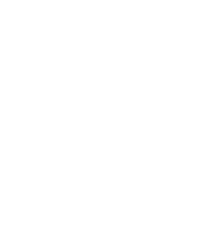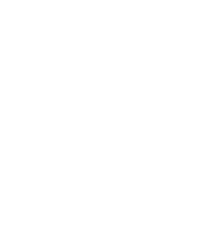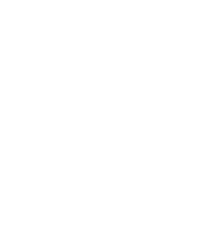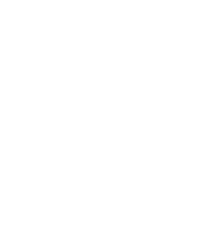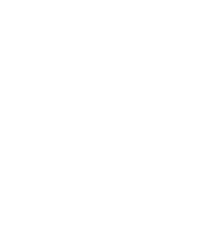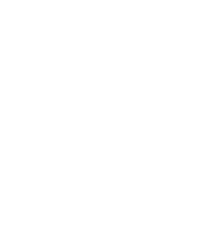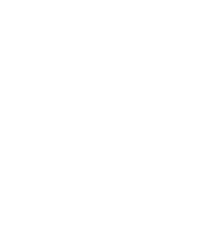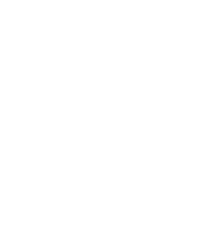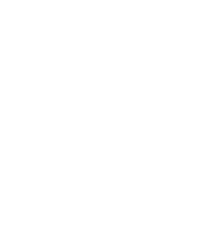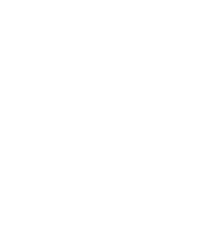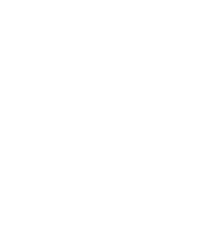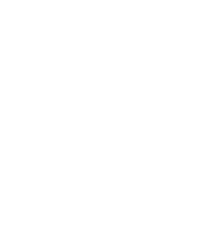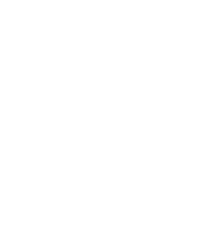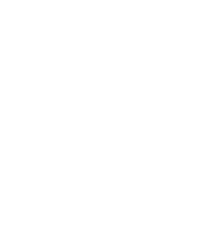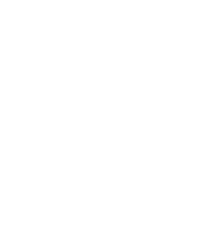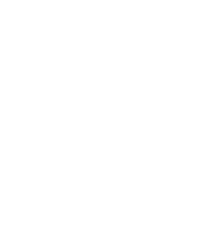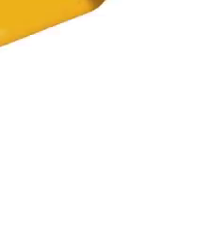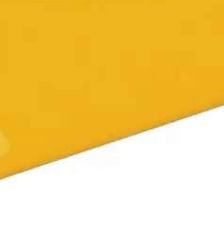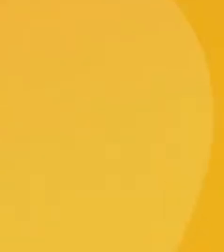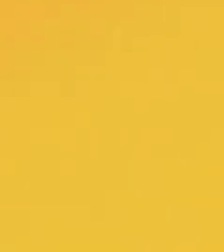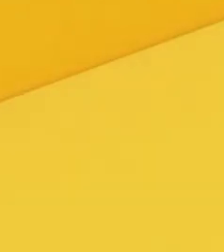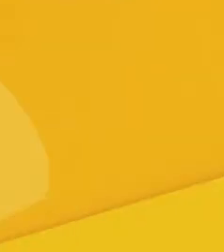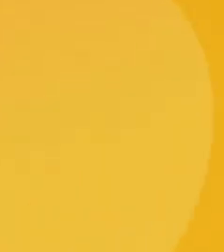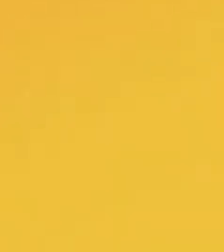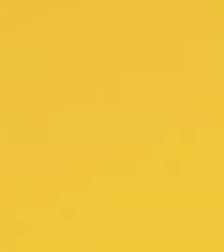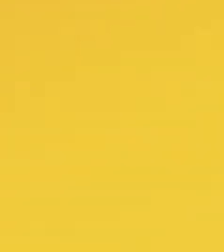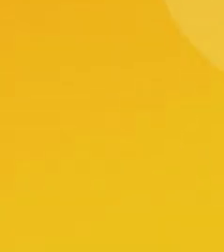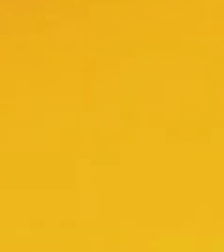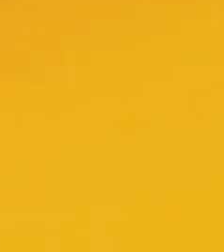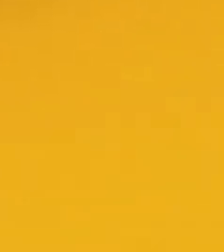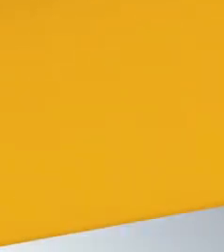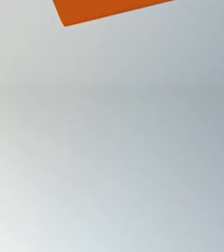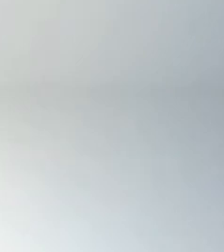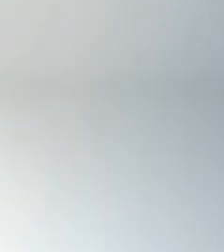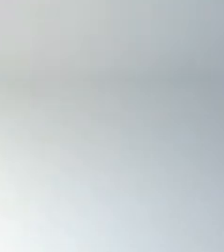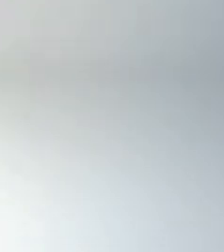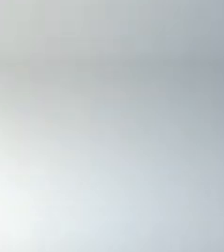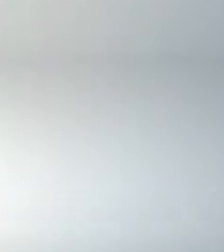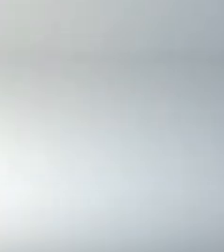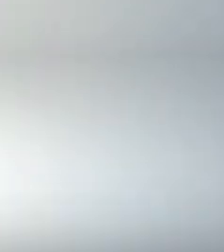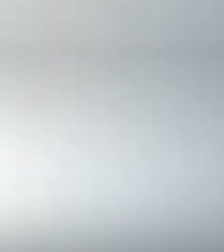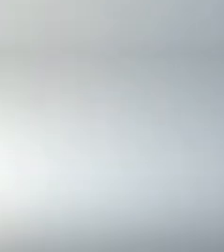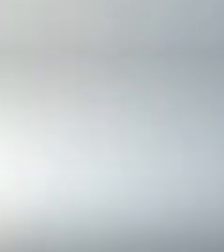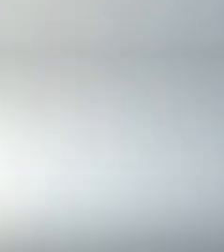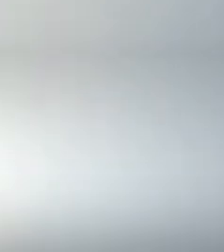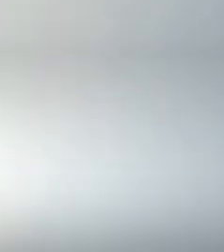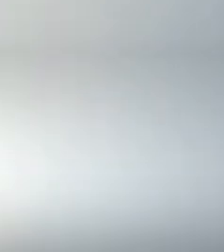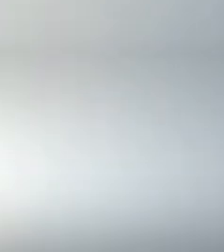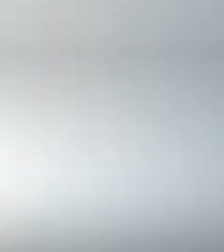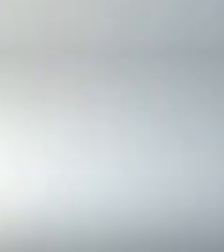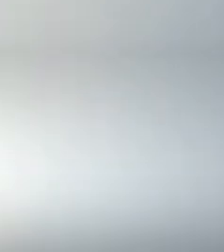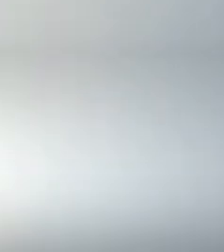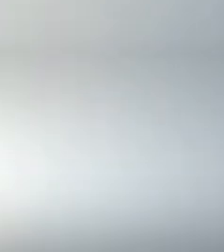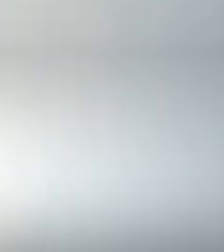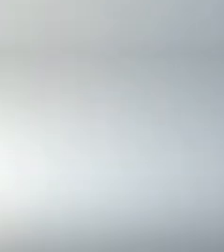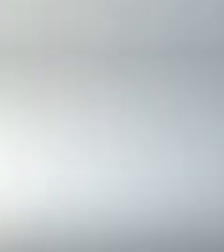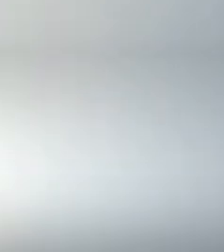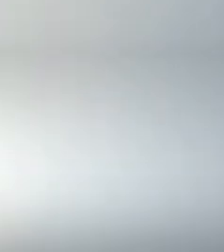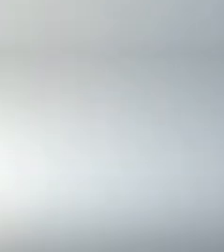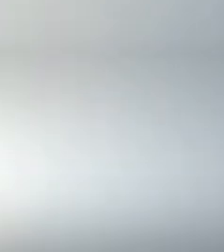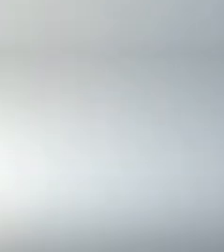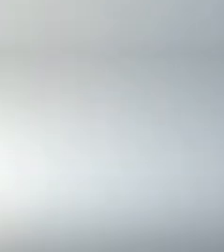¡Gracias! ¡Gracias! ¡Gracias! Gracias por ver el